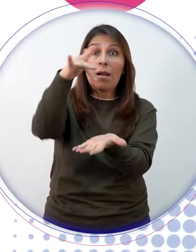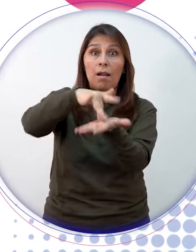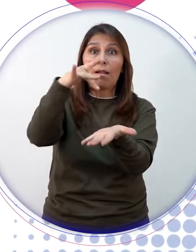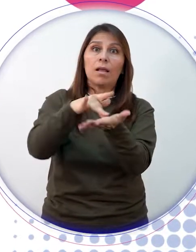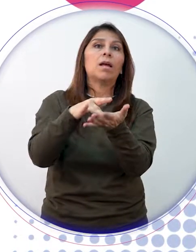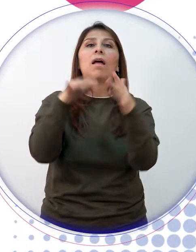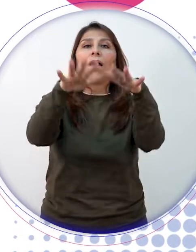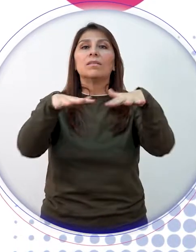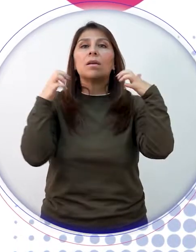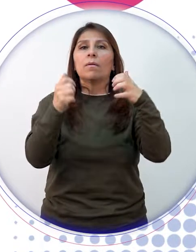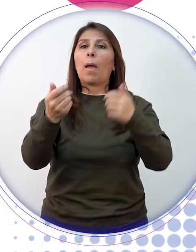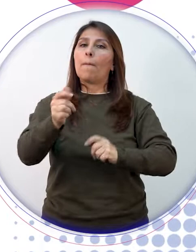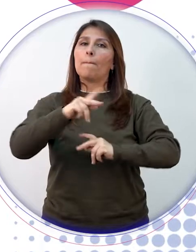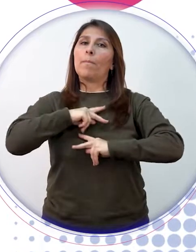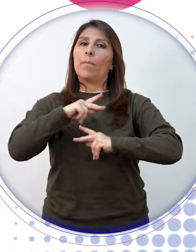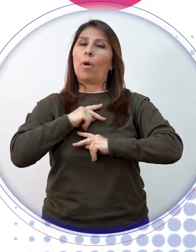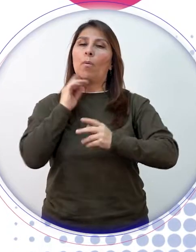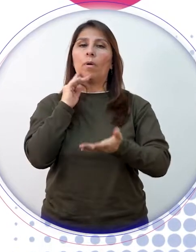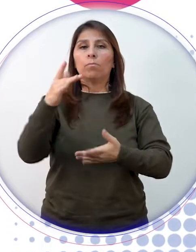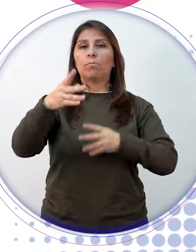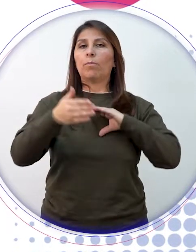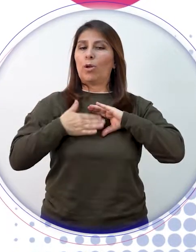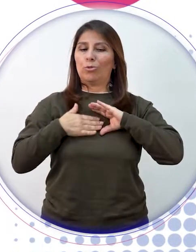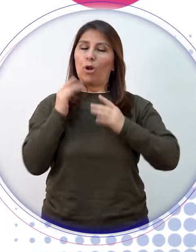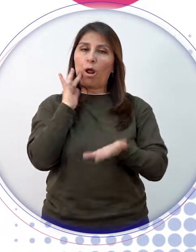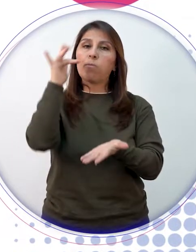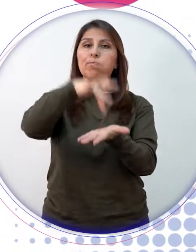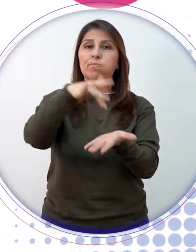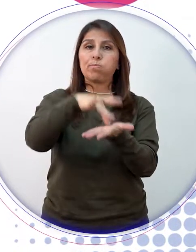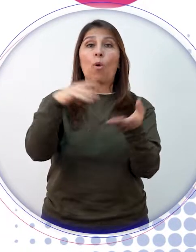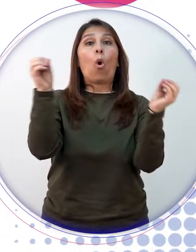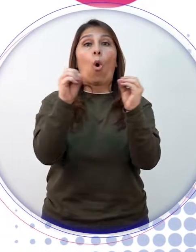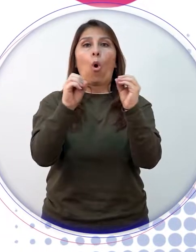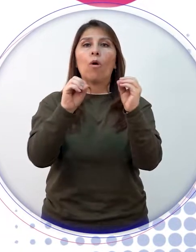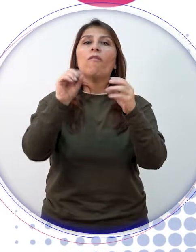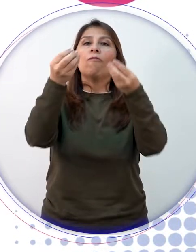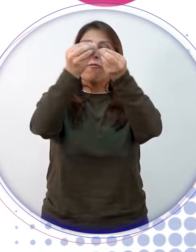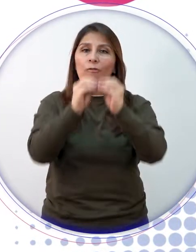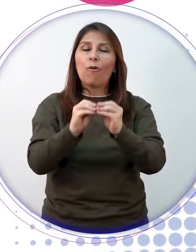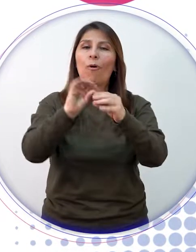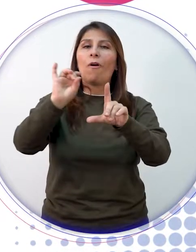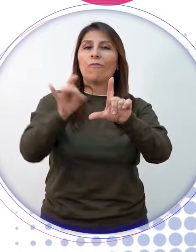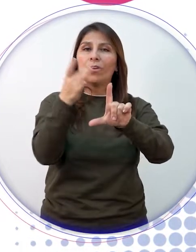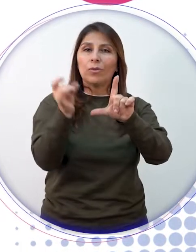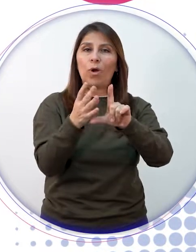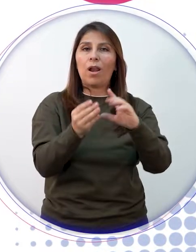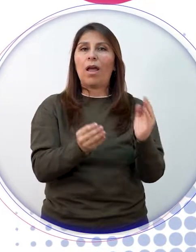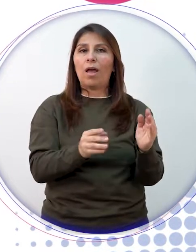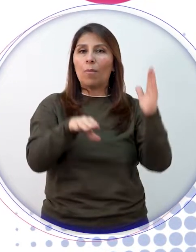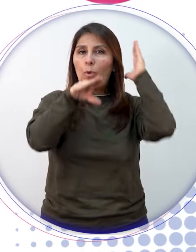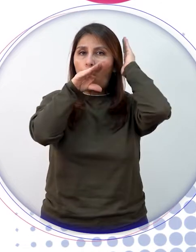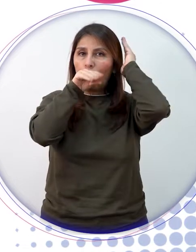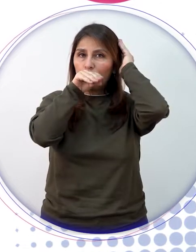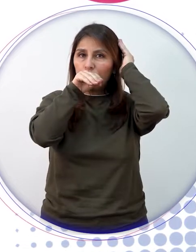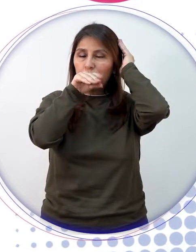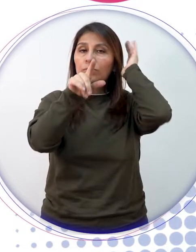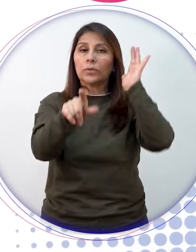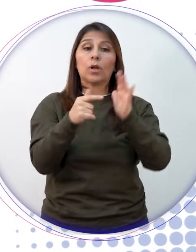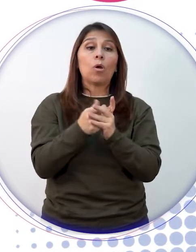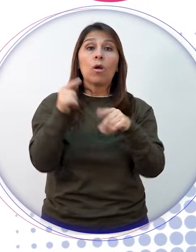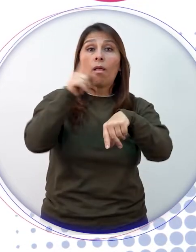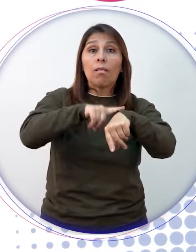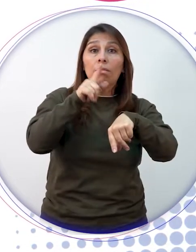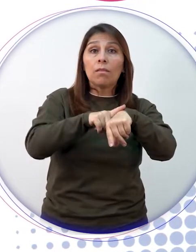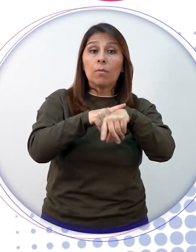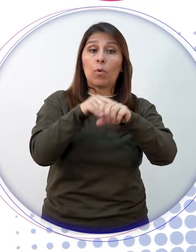postulación en la Asamblea personalmente o virtualmente vía streaming a través del canal institucional de YouTube en